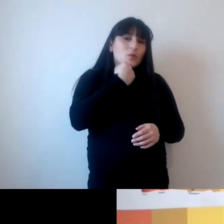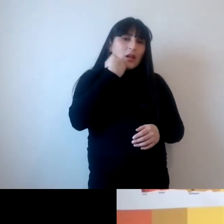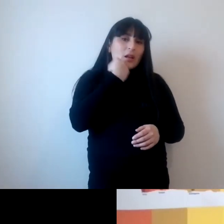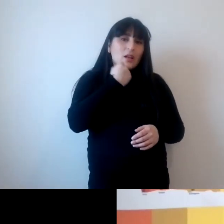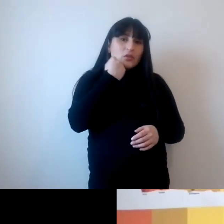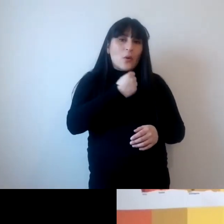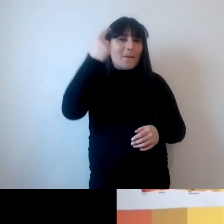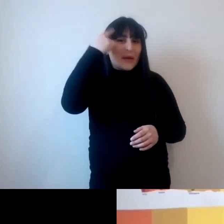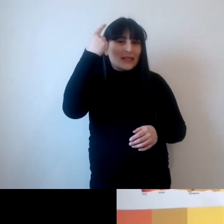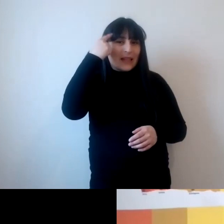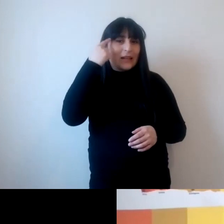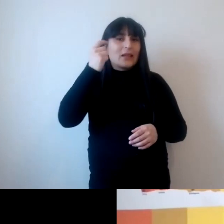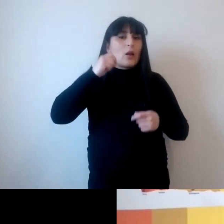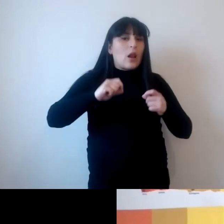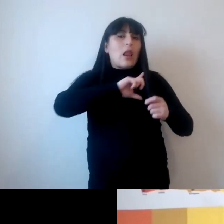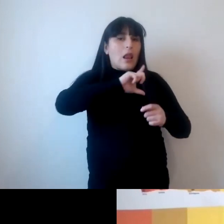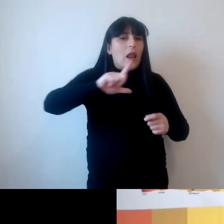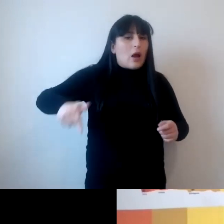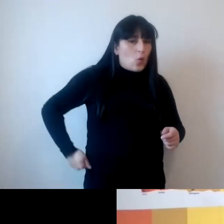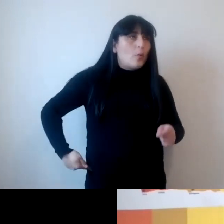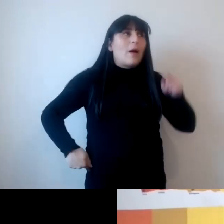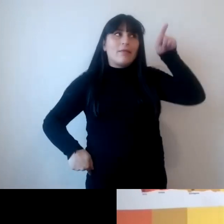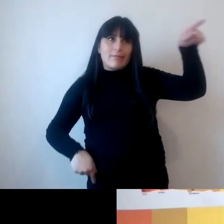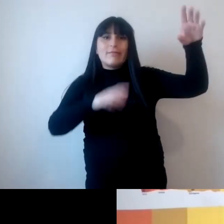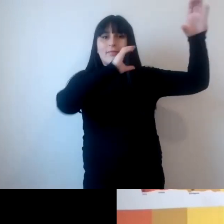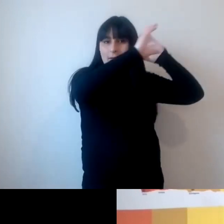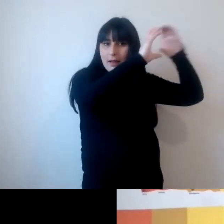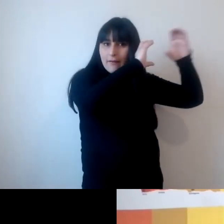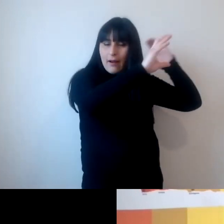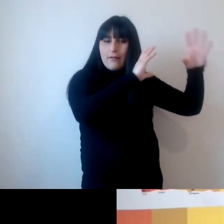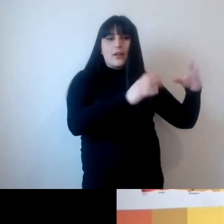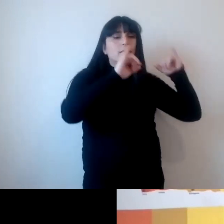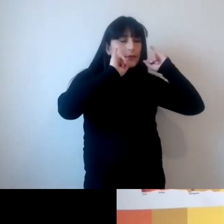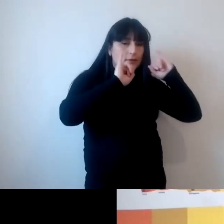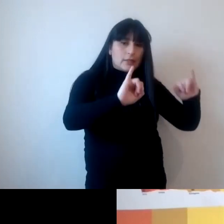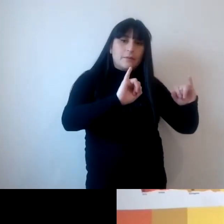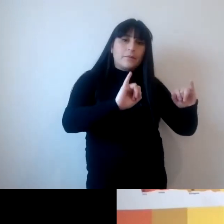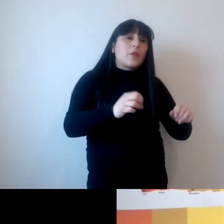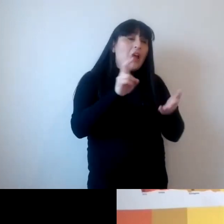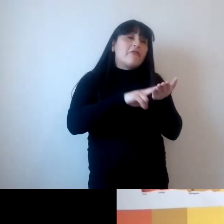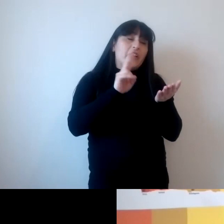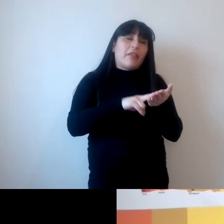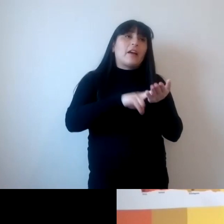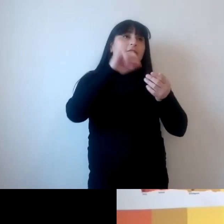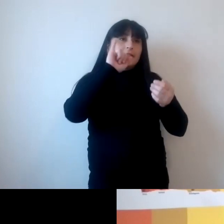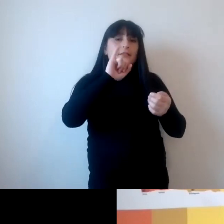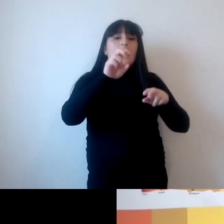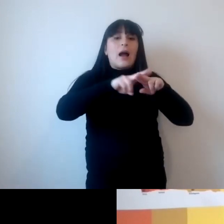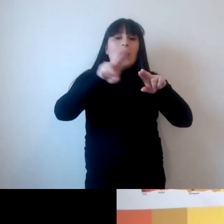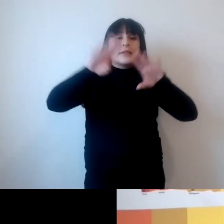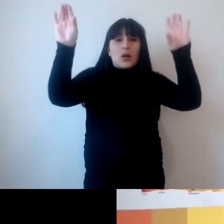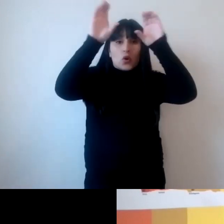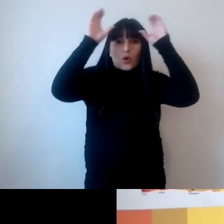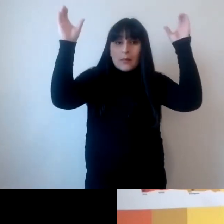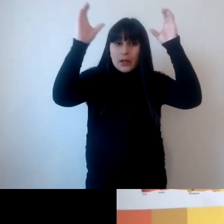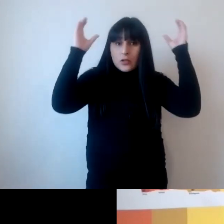culpa es de las industrias bien es cierto objetivamente de hecho las grandes emisoras globales de CO2 no son los